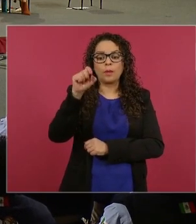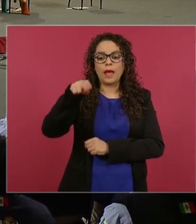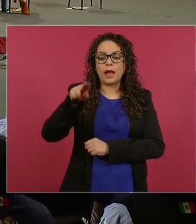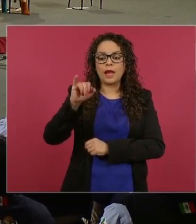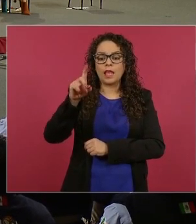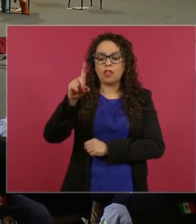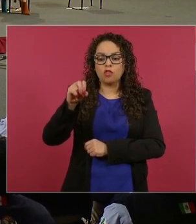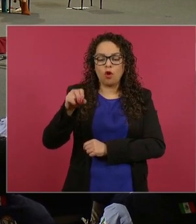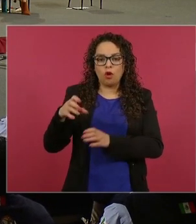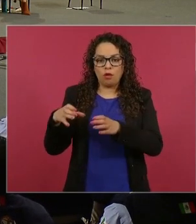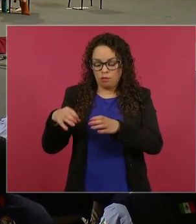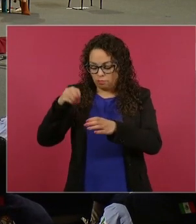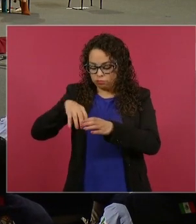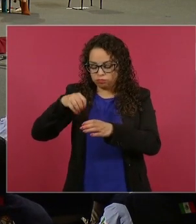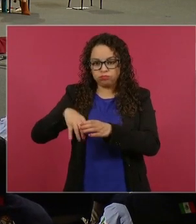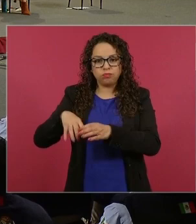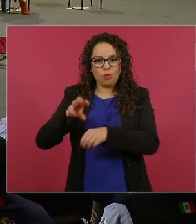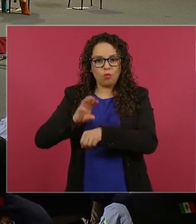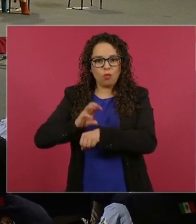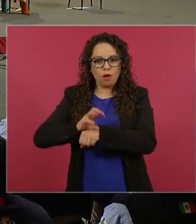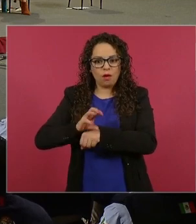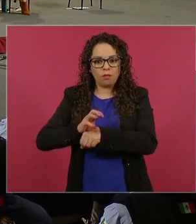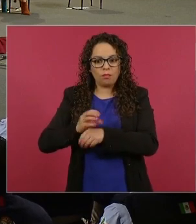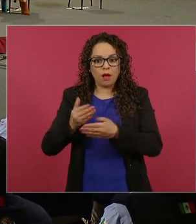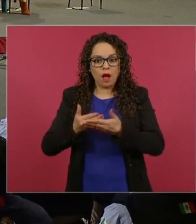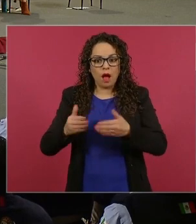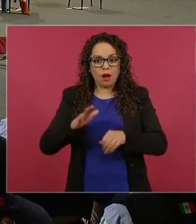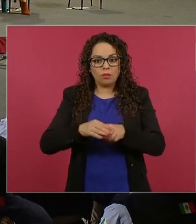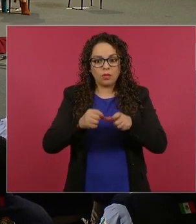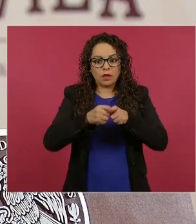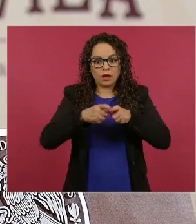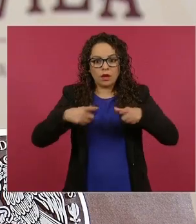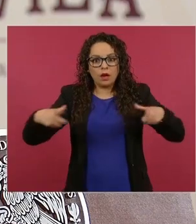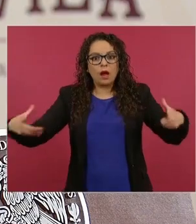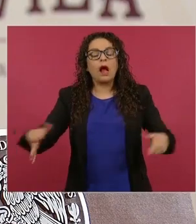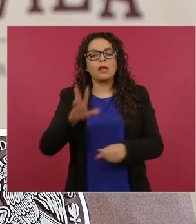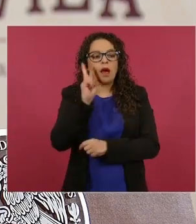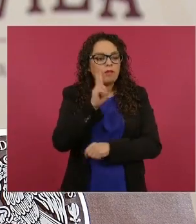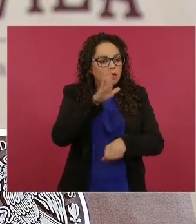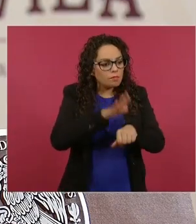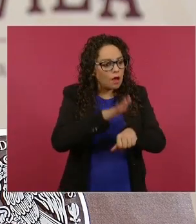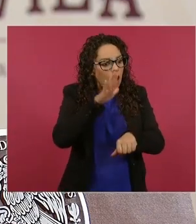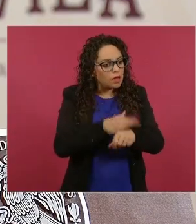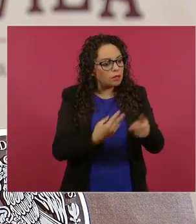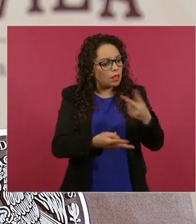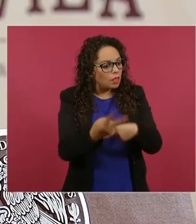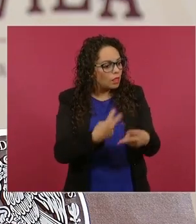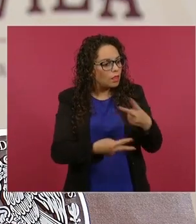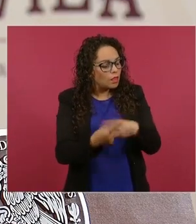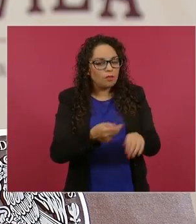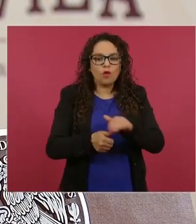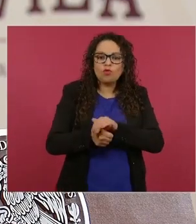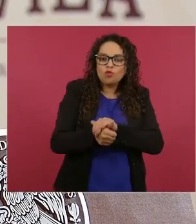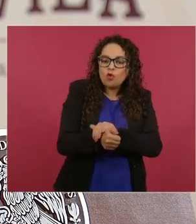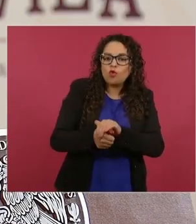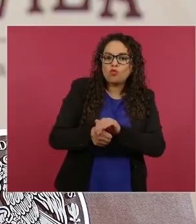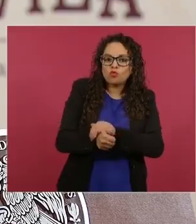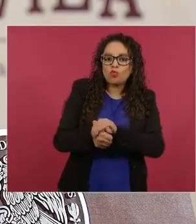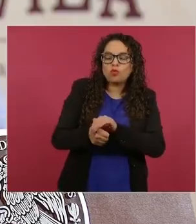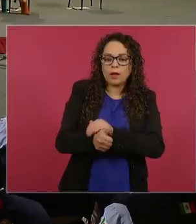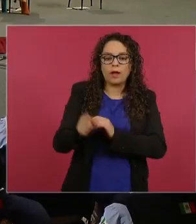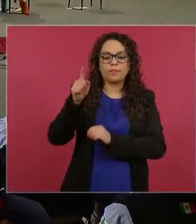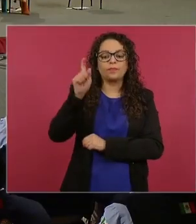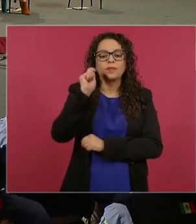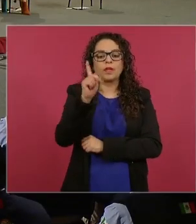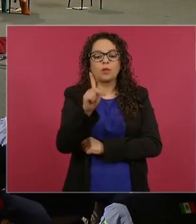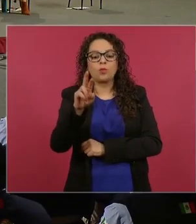45 minutos en un acuatrimoto y no dejamos de ver tortugas. También manglares de Puerto Morelos por